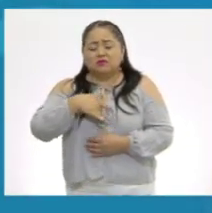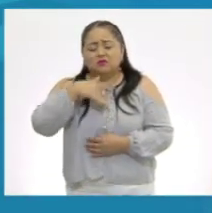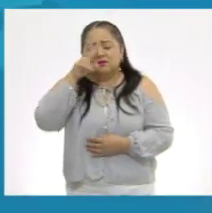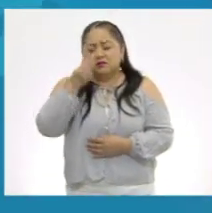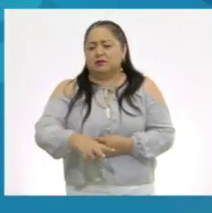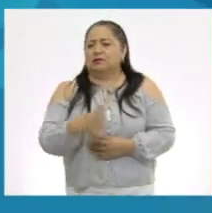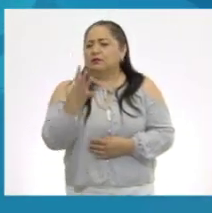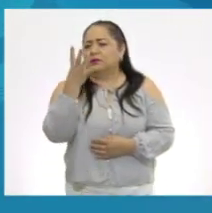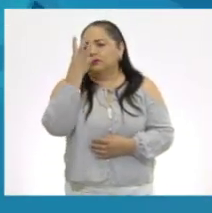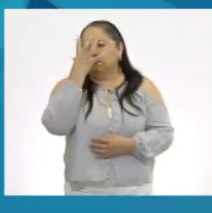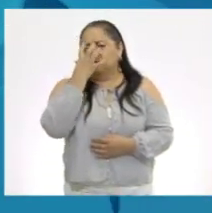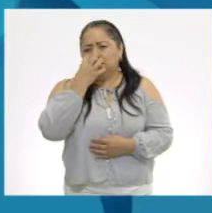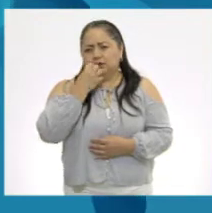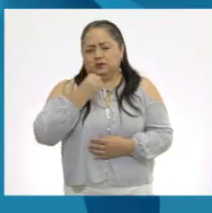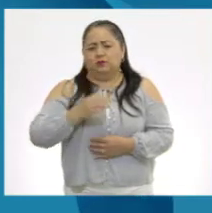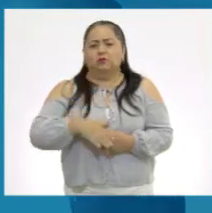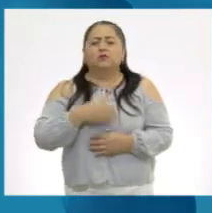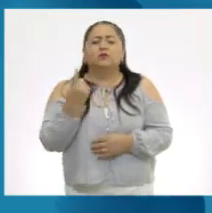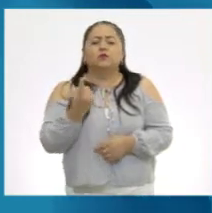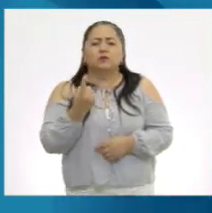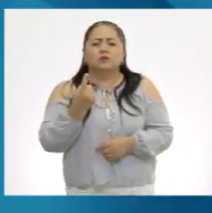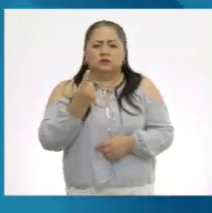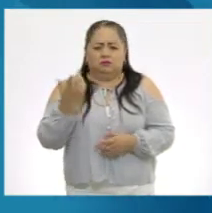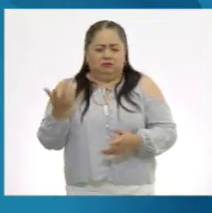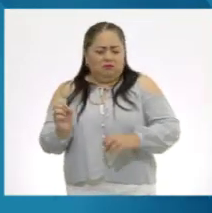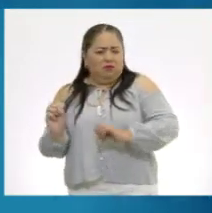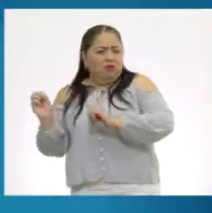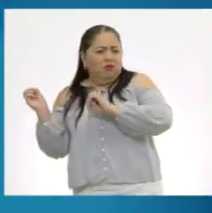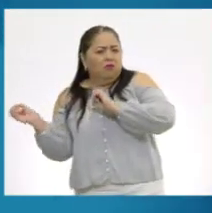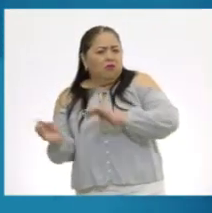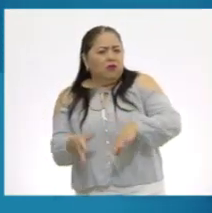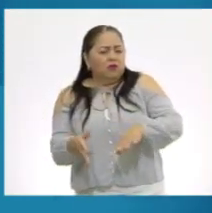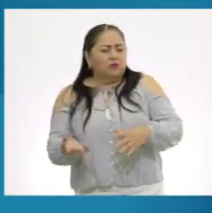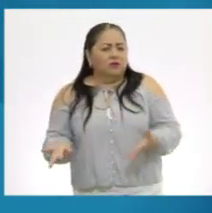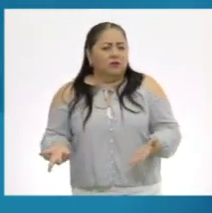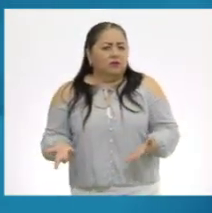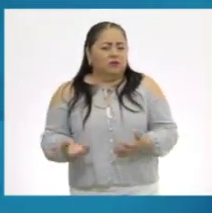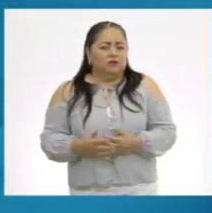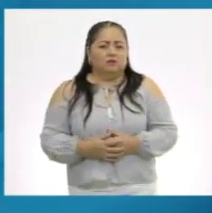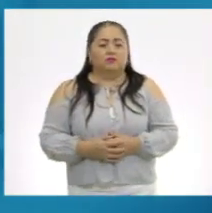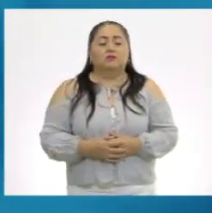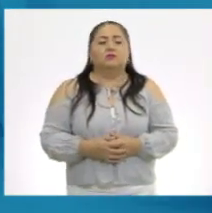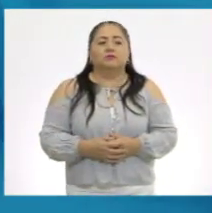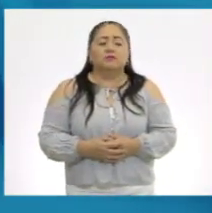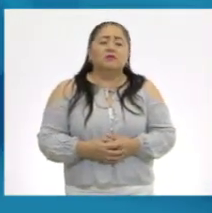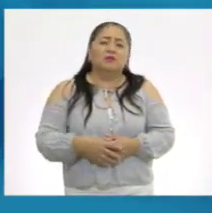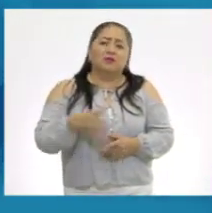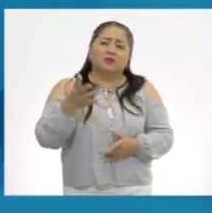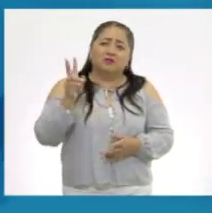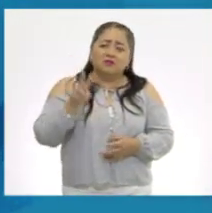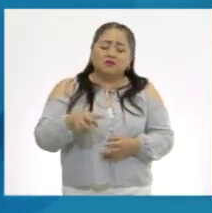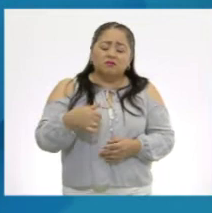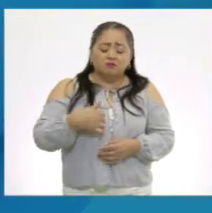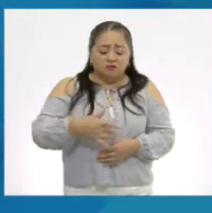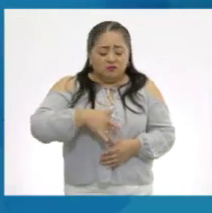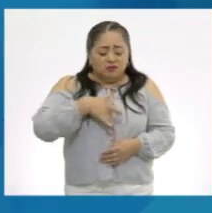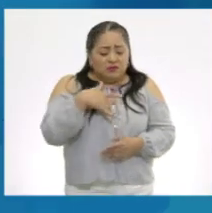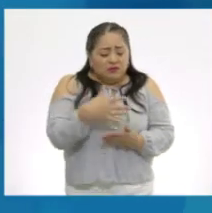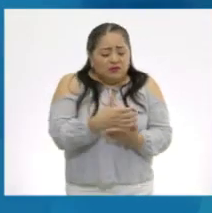triste solo de pensar que fueron abandonados. Ay, hasta me dieron ganas de llorar.